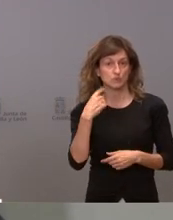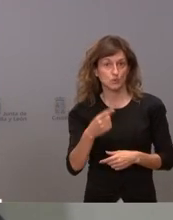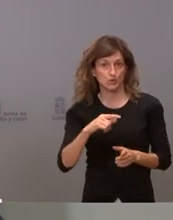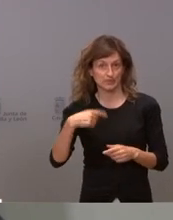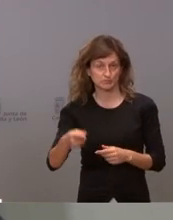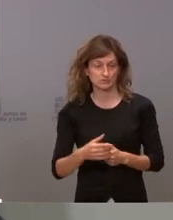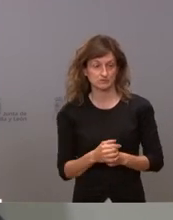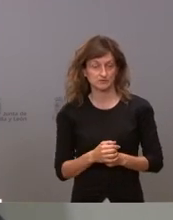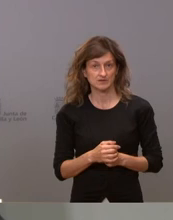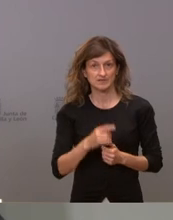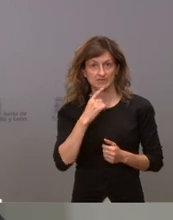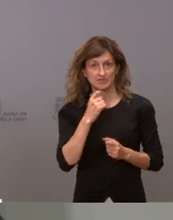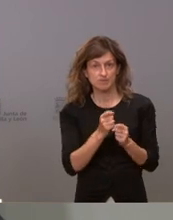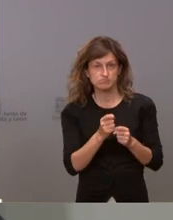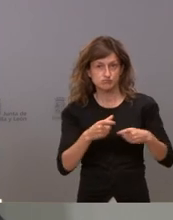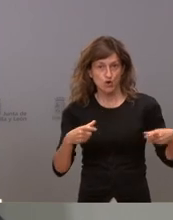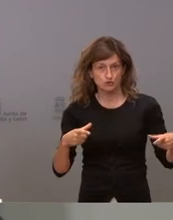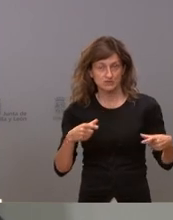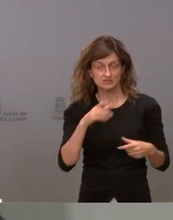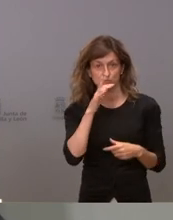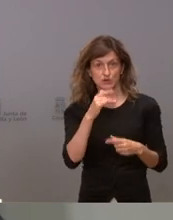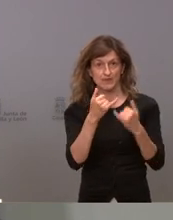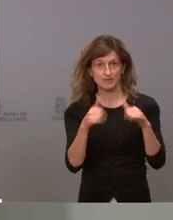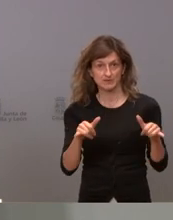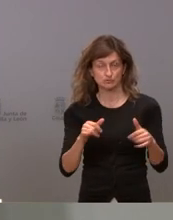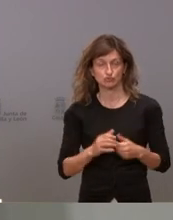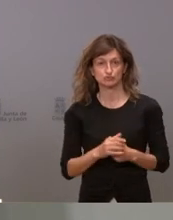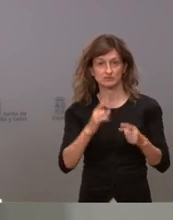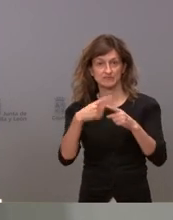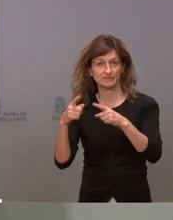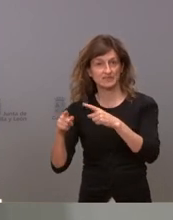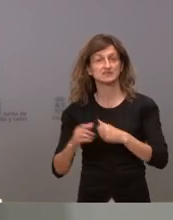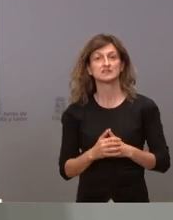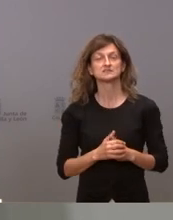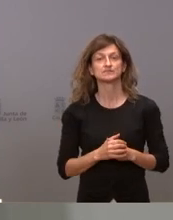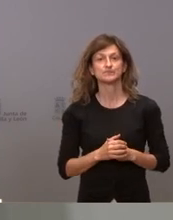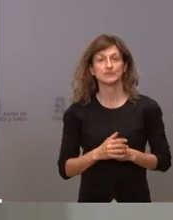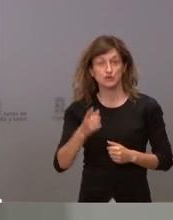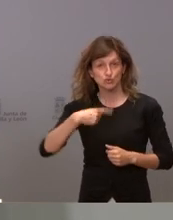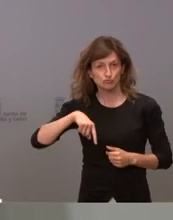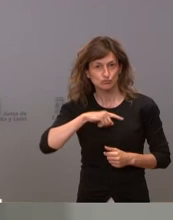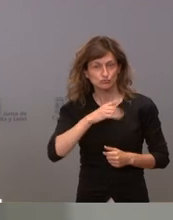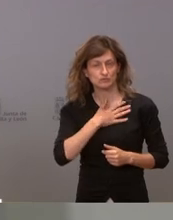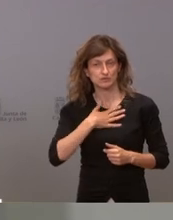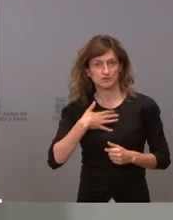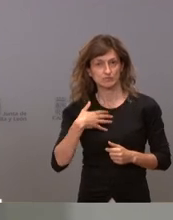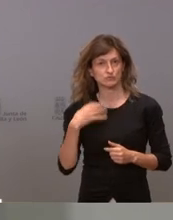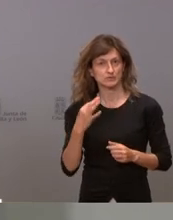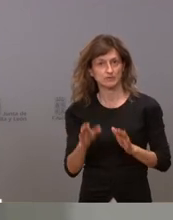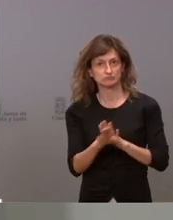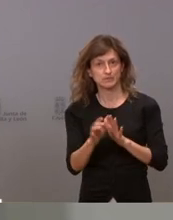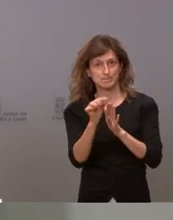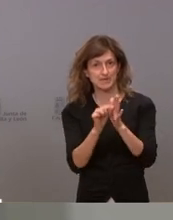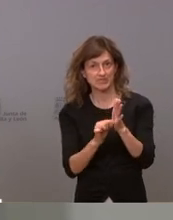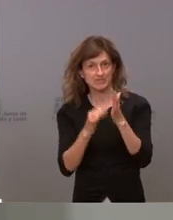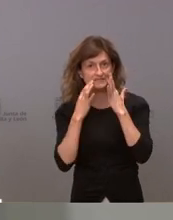existencia de brotes en distintos eventos nosotros creemos que hay que mantener las medidas